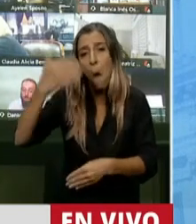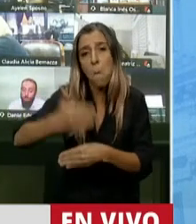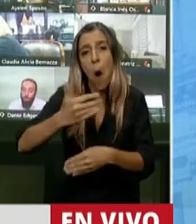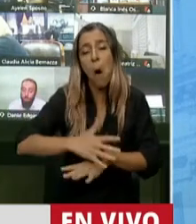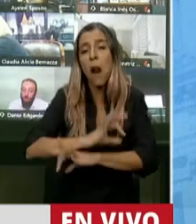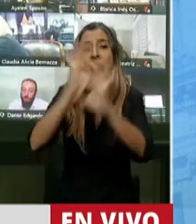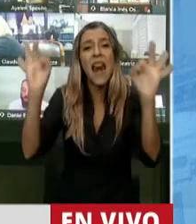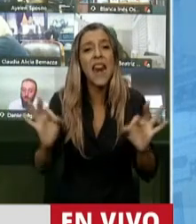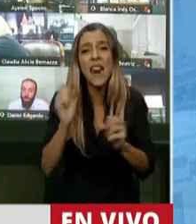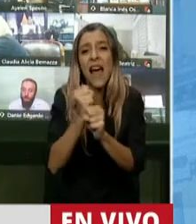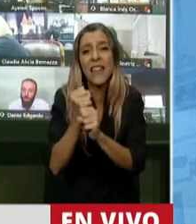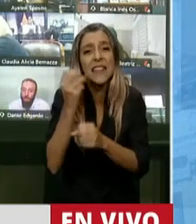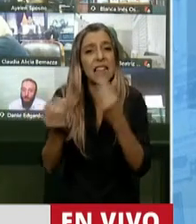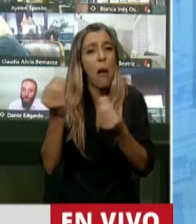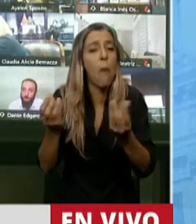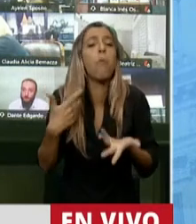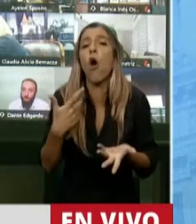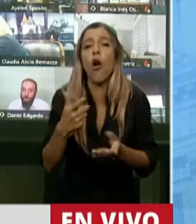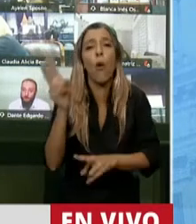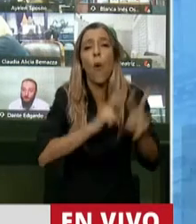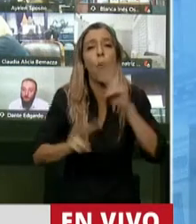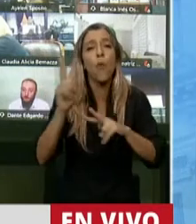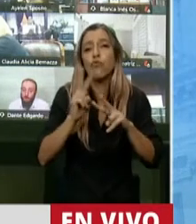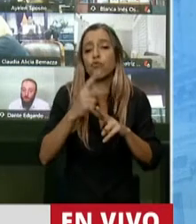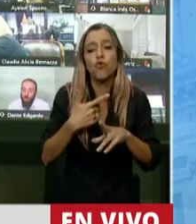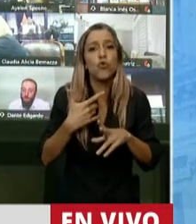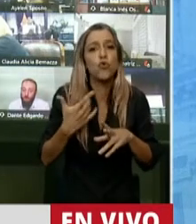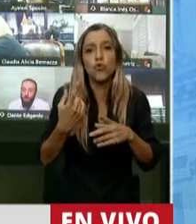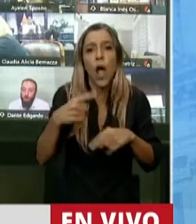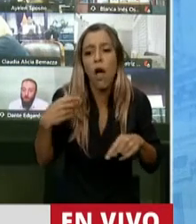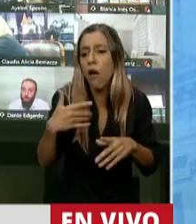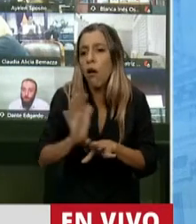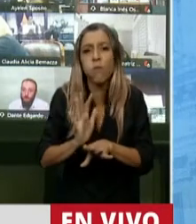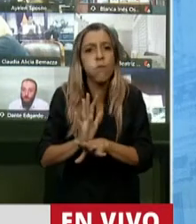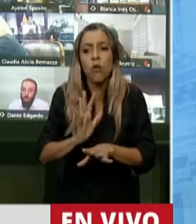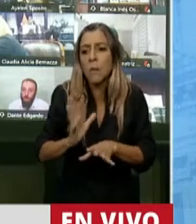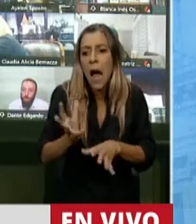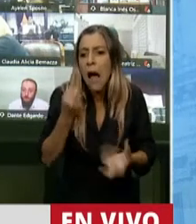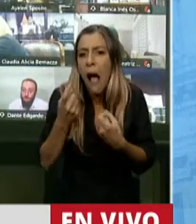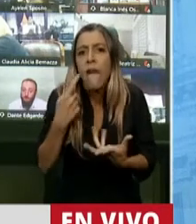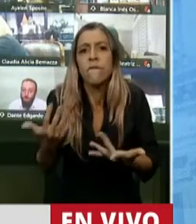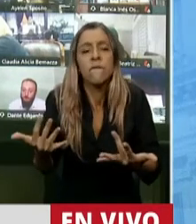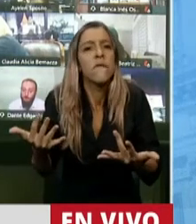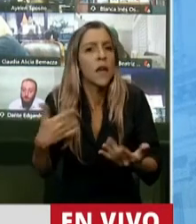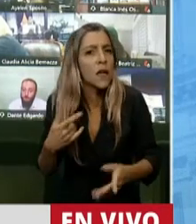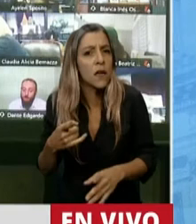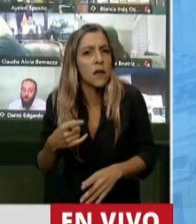chimenea, porque se persiguió hasta la medicina privada, se compitió con aquel que tenía algún